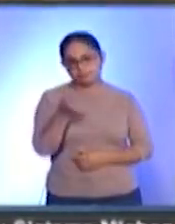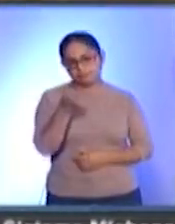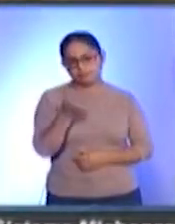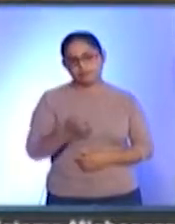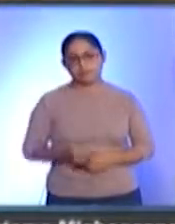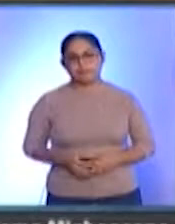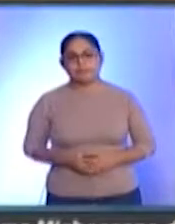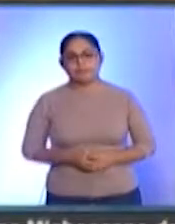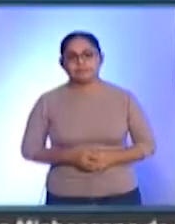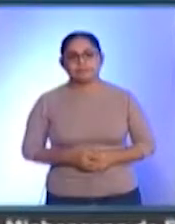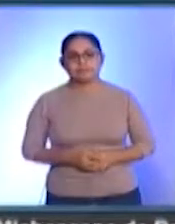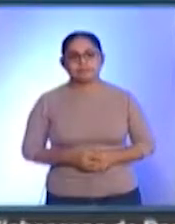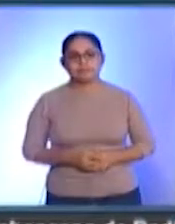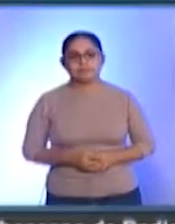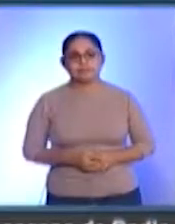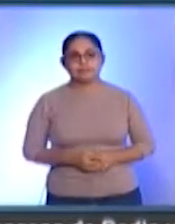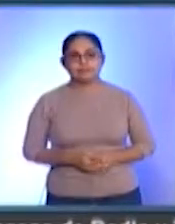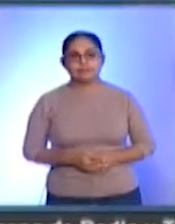SM Noticias.